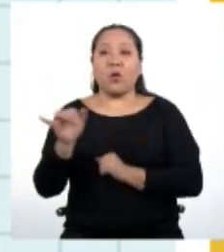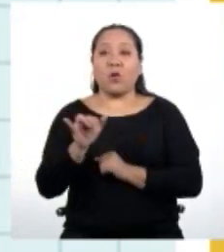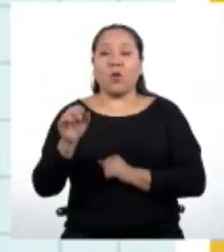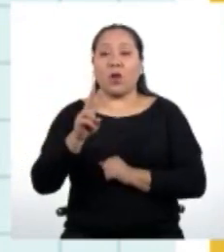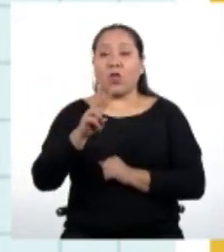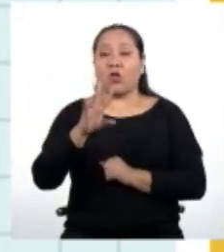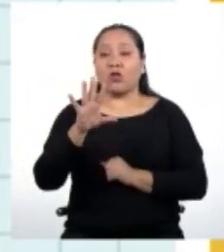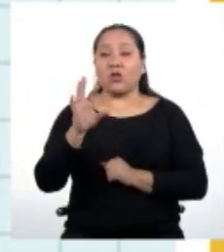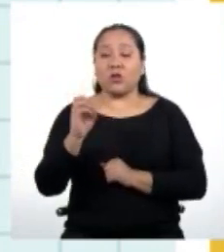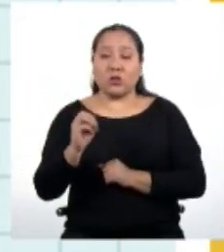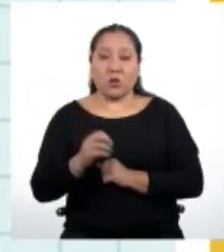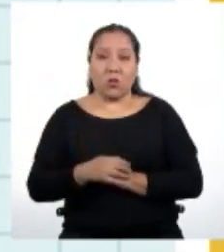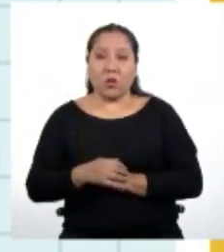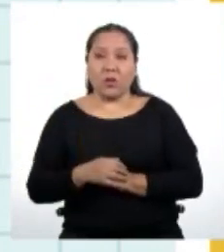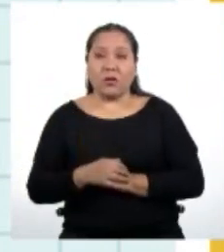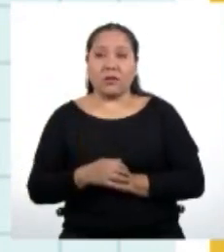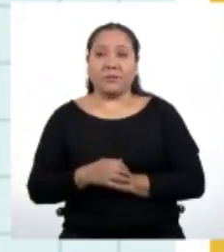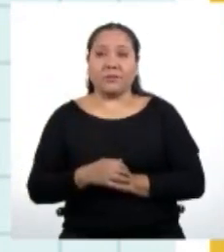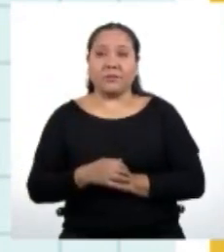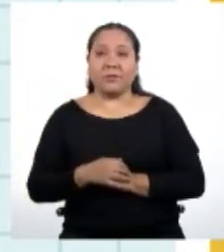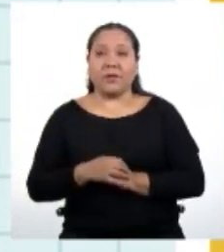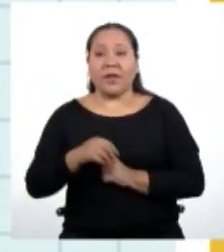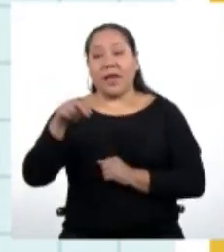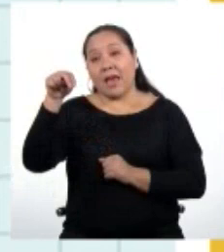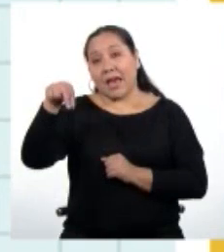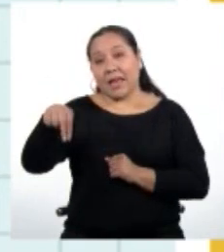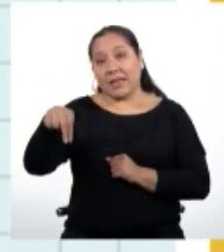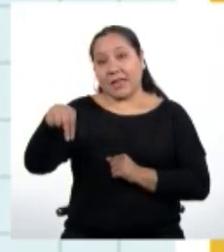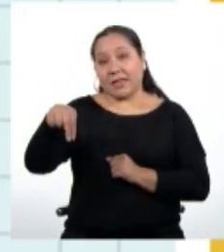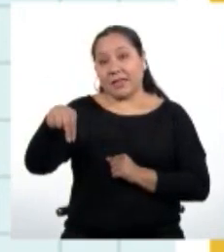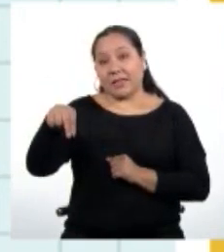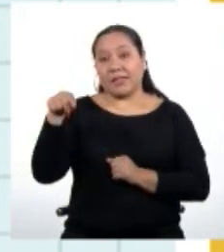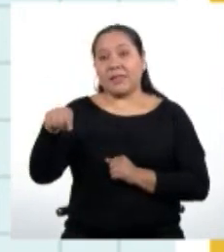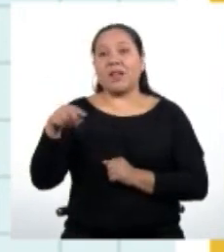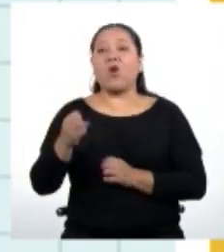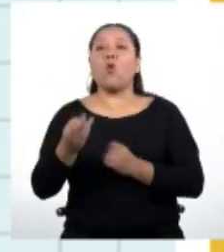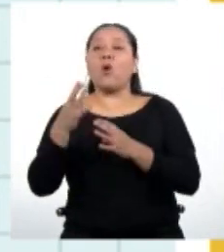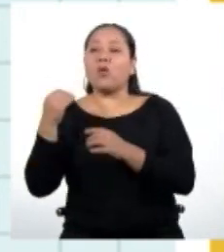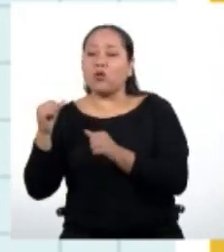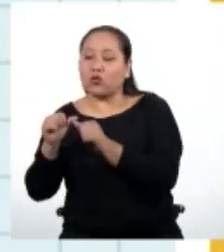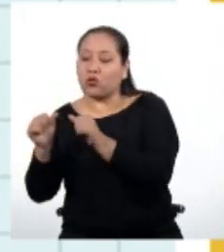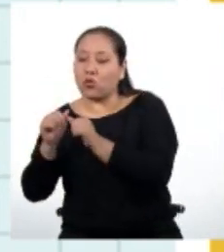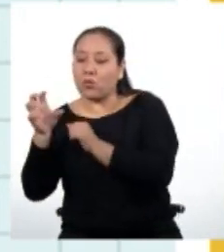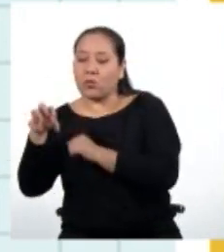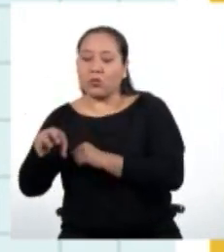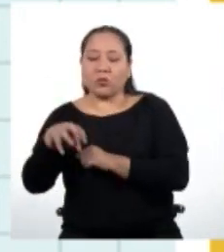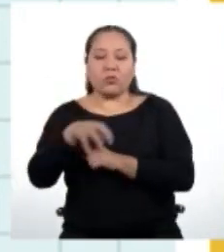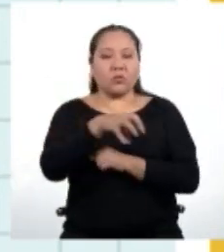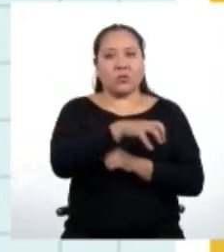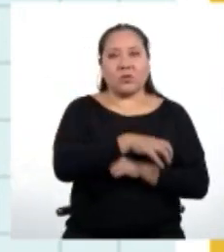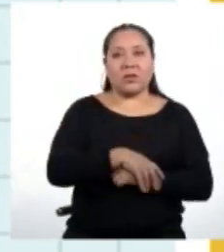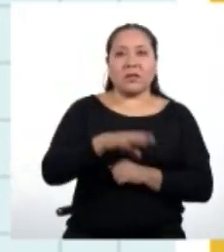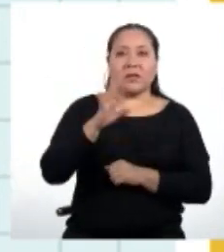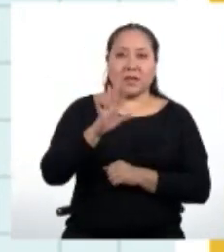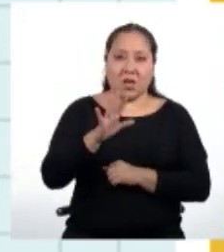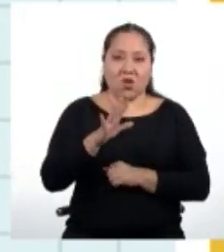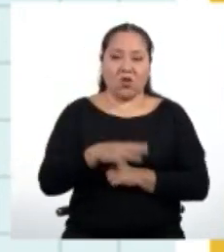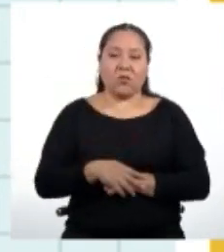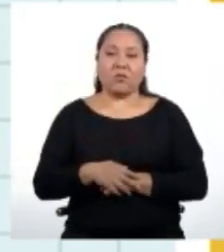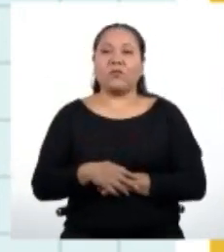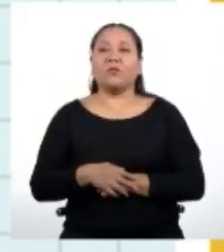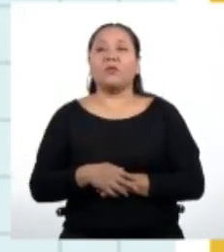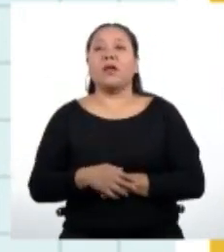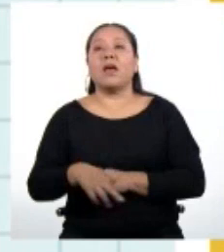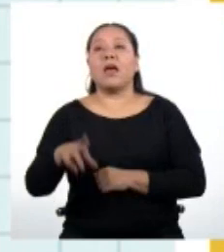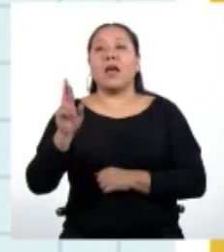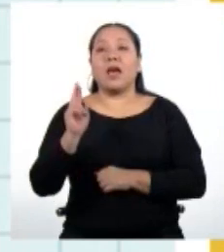a 250. N, que es el número de término, que es 5. Y